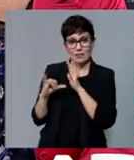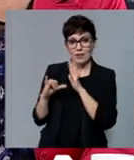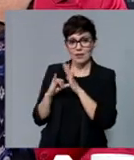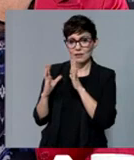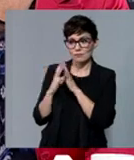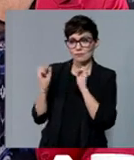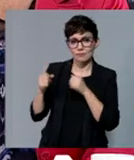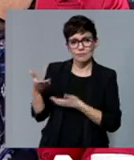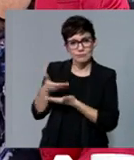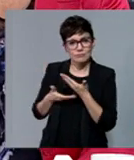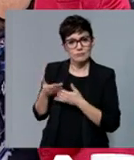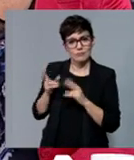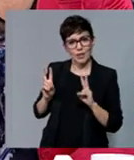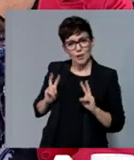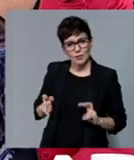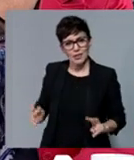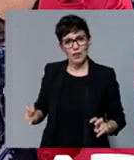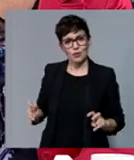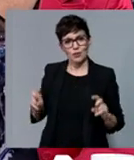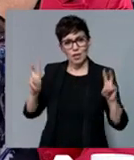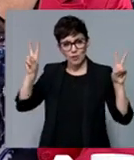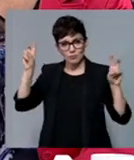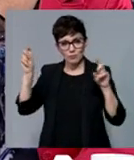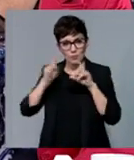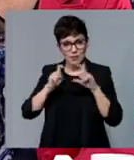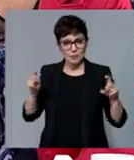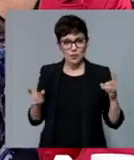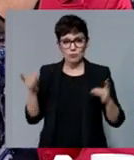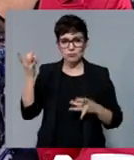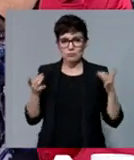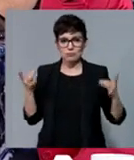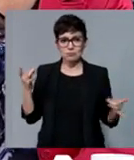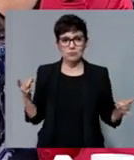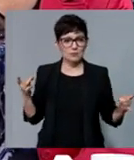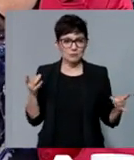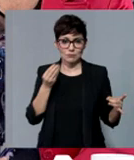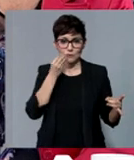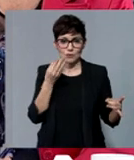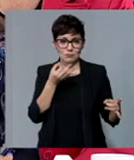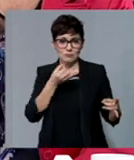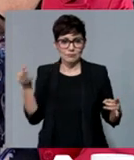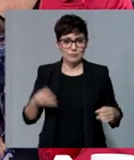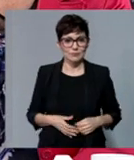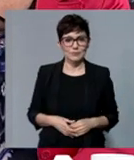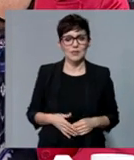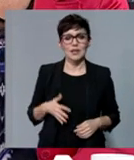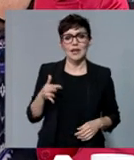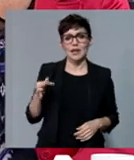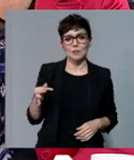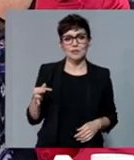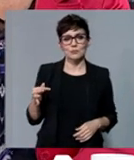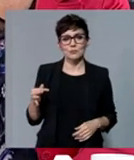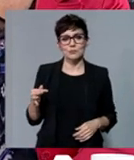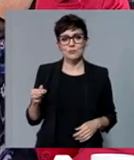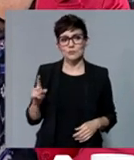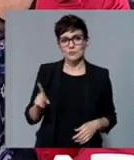investigación y en la parte de emprendimiento, incluso creación de nuevas empresas. Y, por otra parte, creo que es muy importante, pues como he dicho,